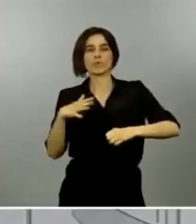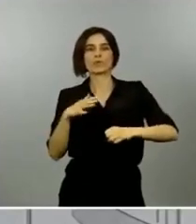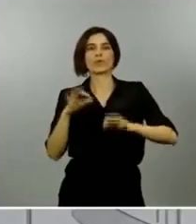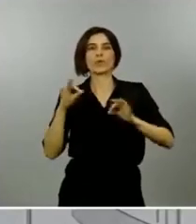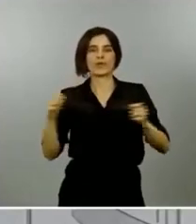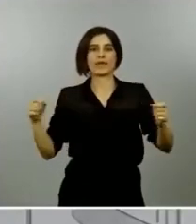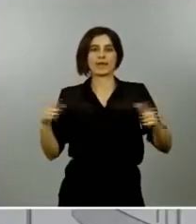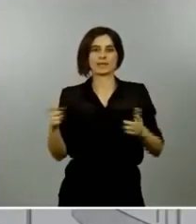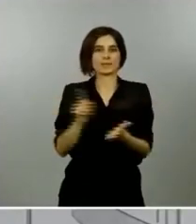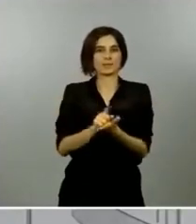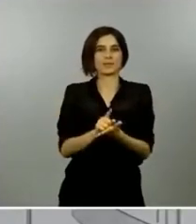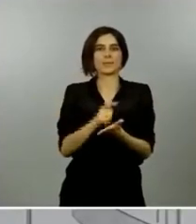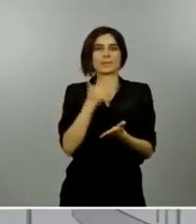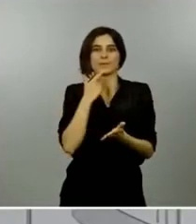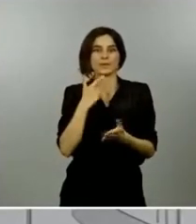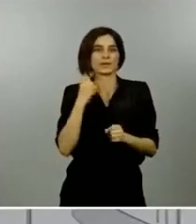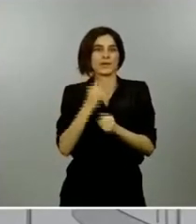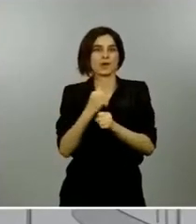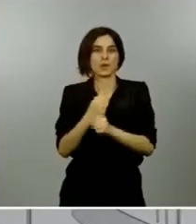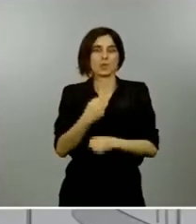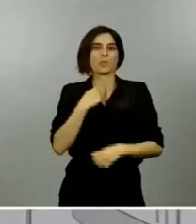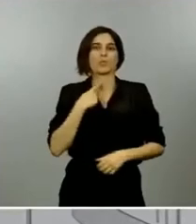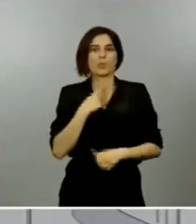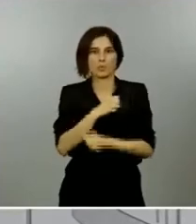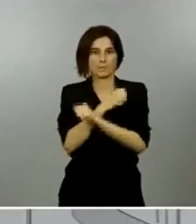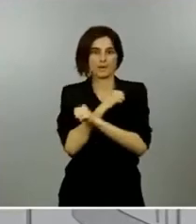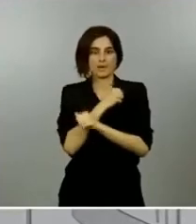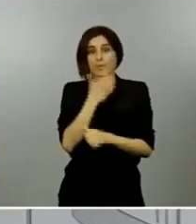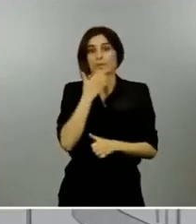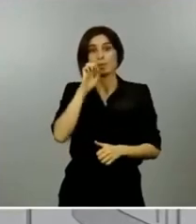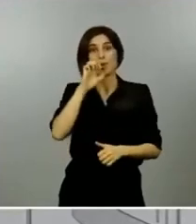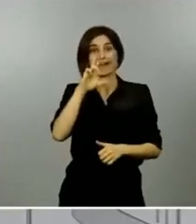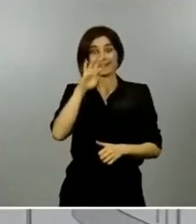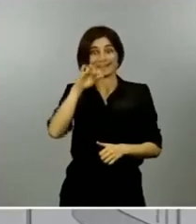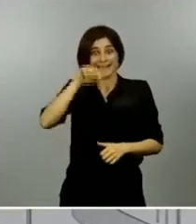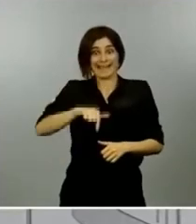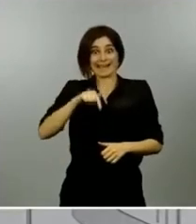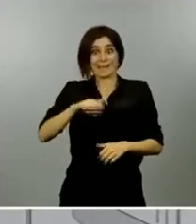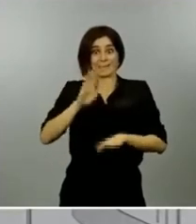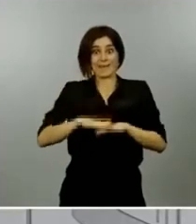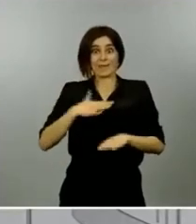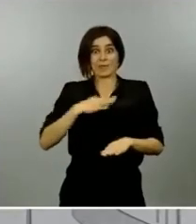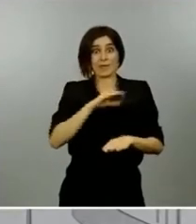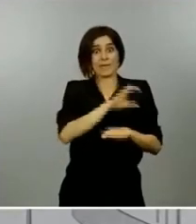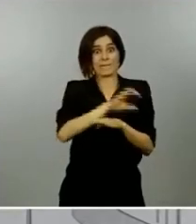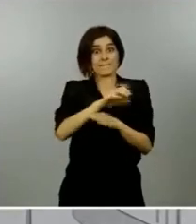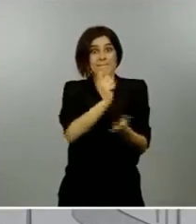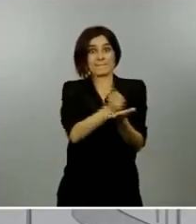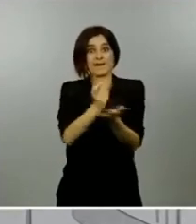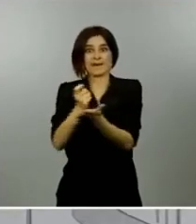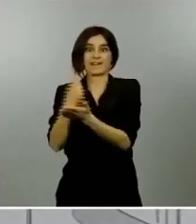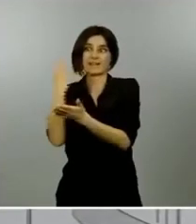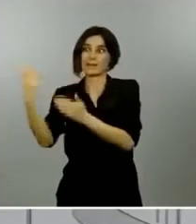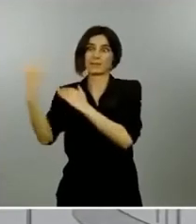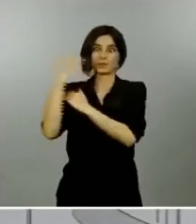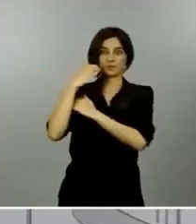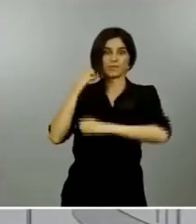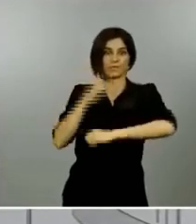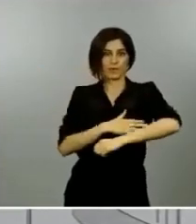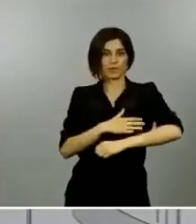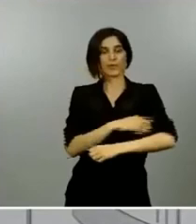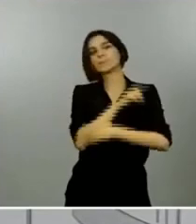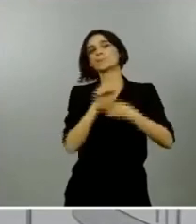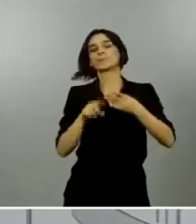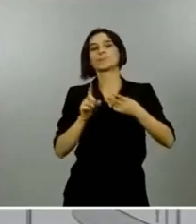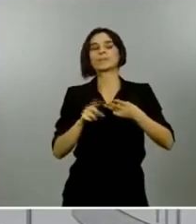ERTE como necesitamos nosotros en nuestro país y en tercer lugar esa línea de garantía de liquidez del Banco Europeo